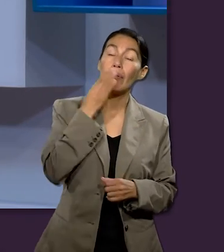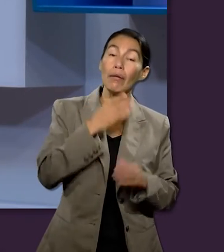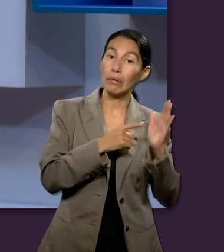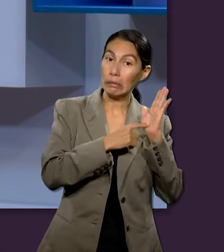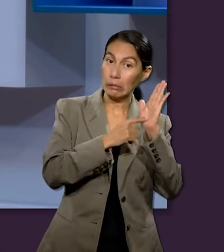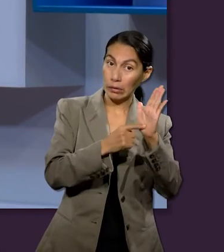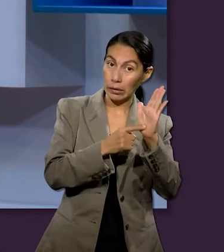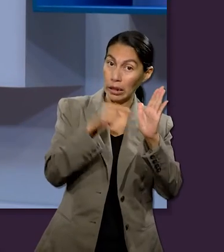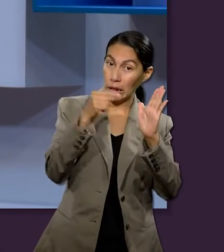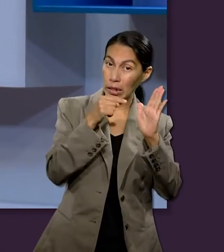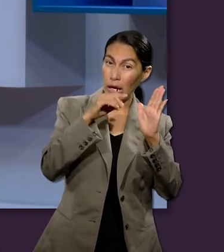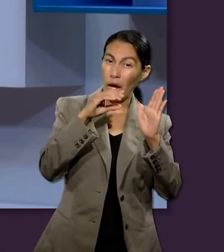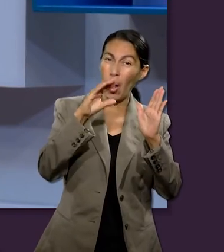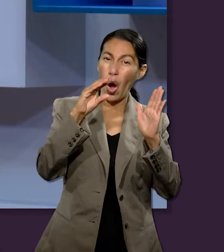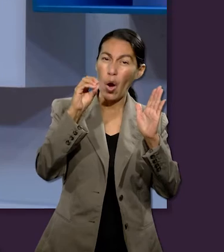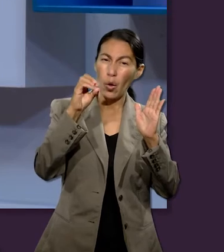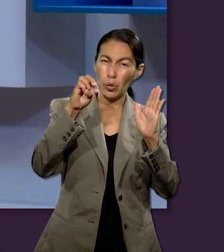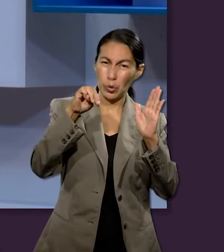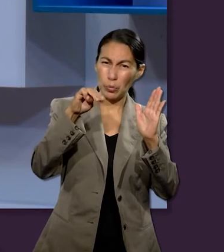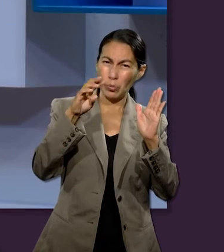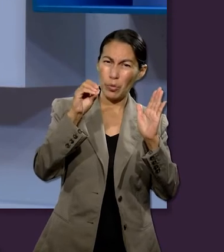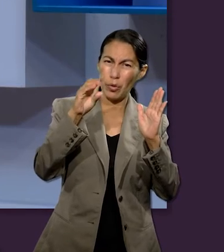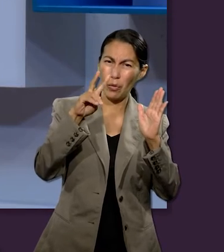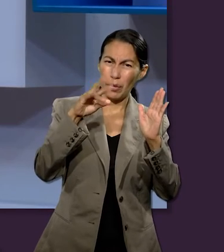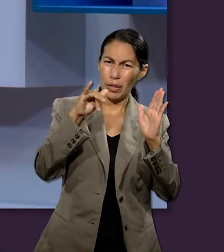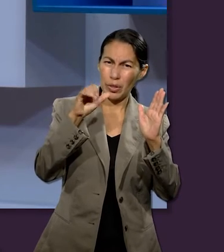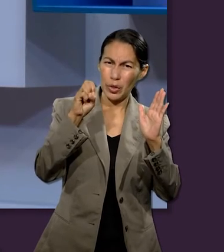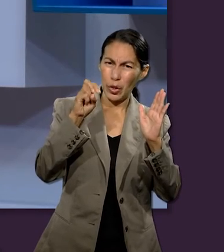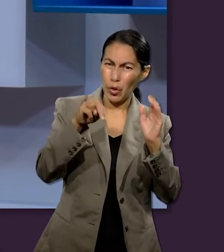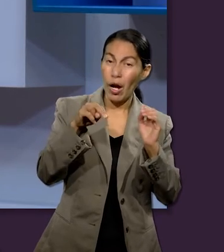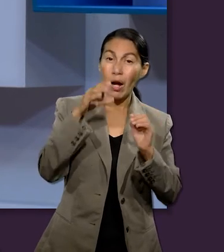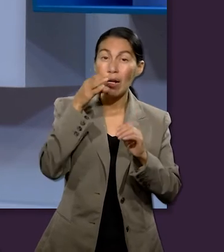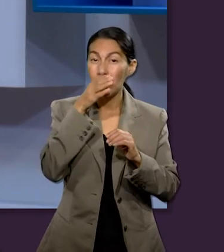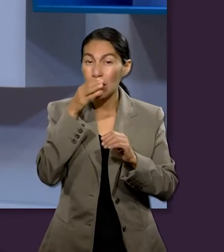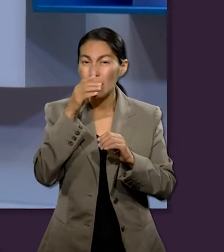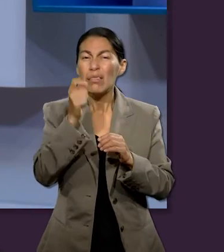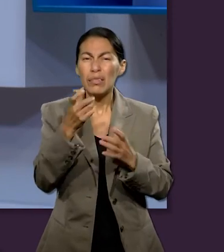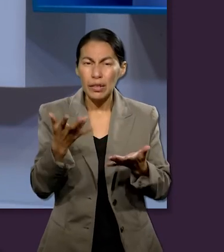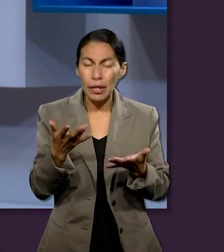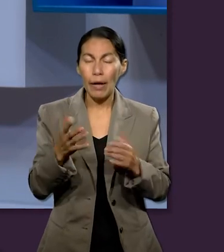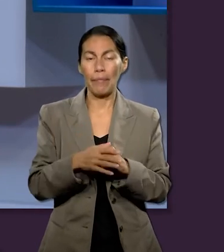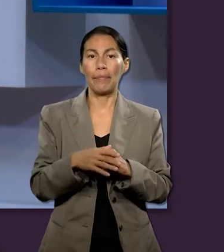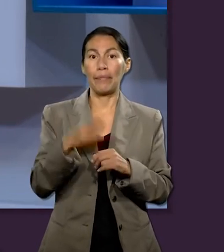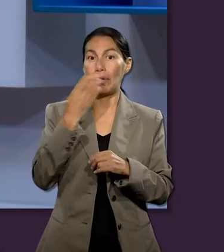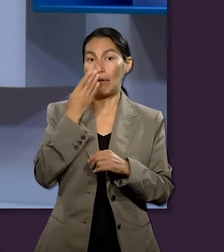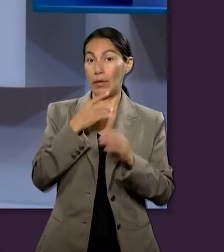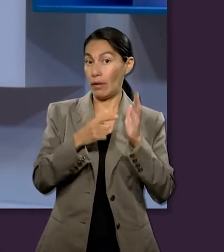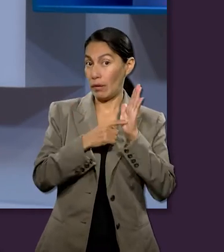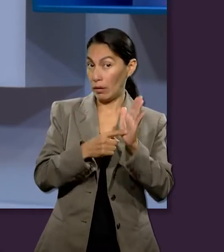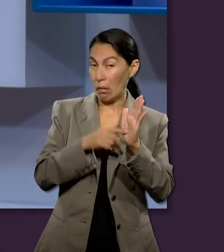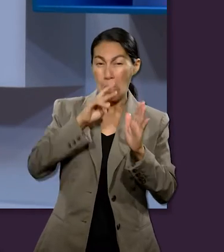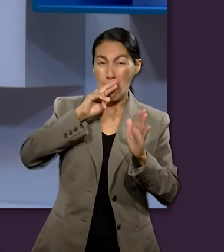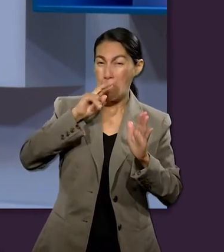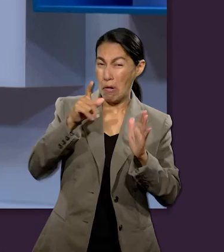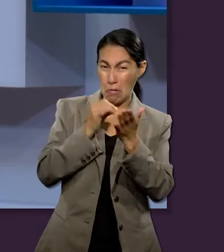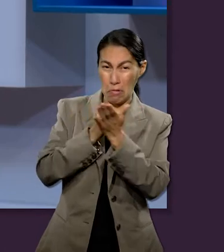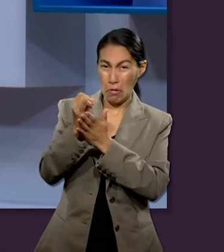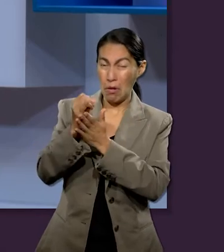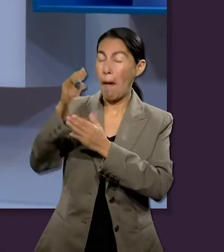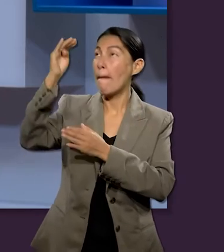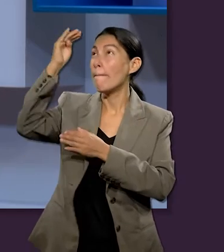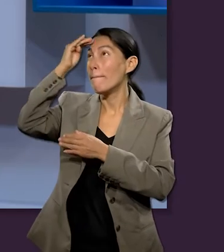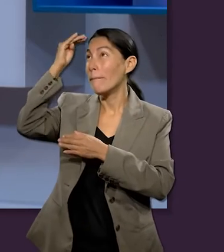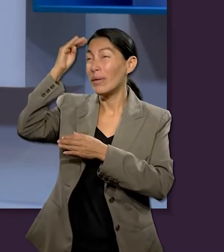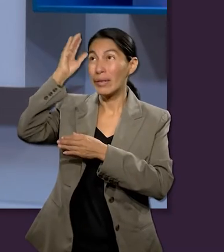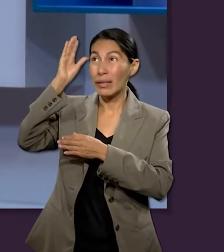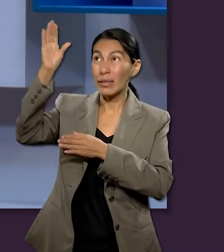definiciones que la Biblia nos da sobre la cosmovisión cristiana es tener la mente de